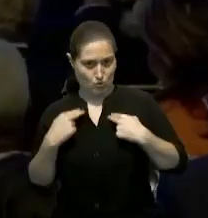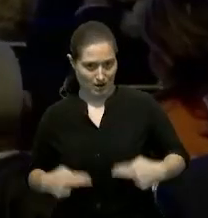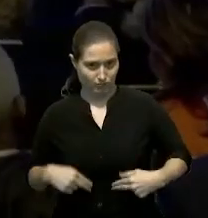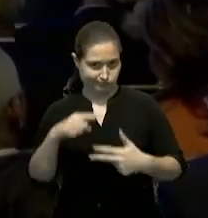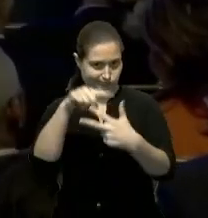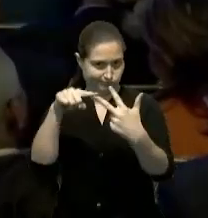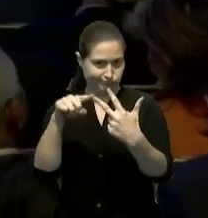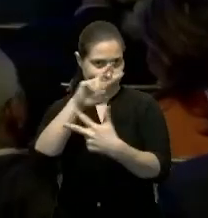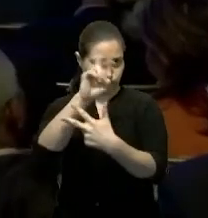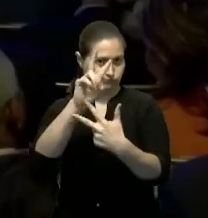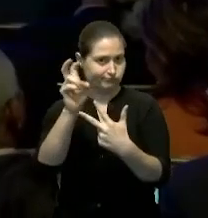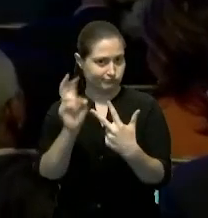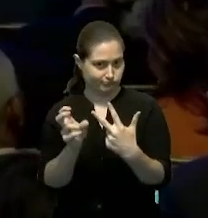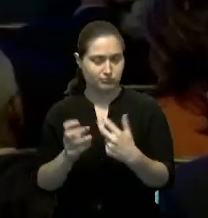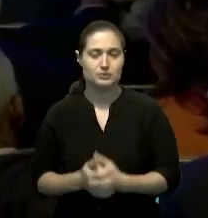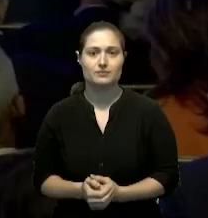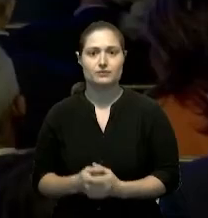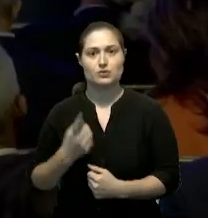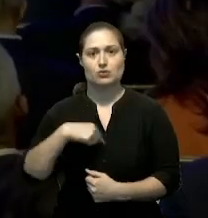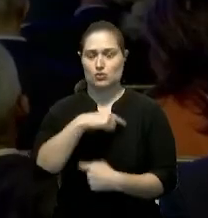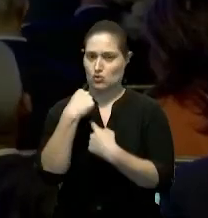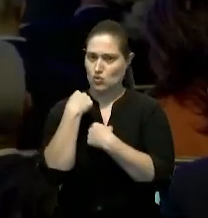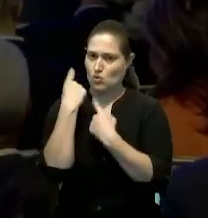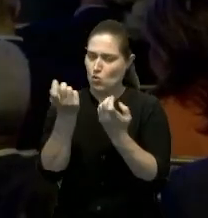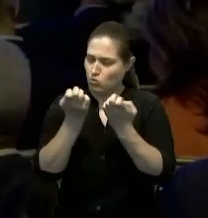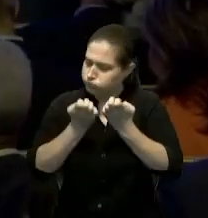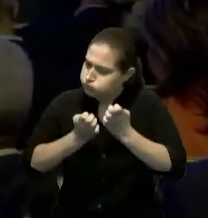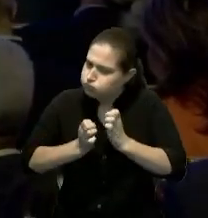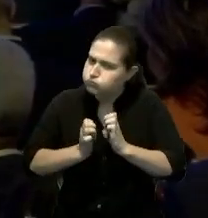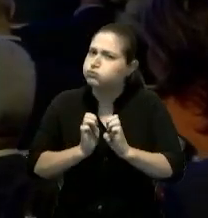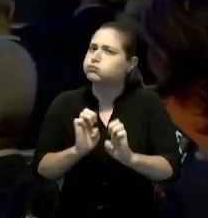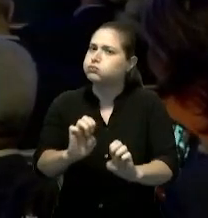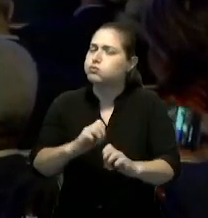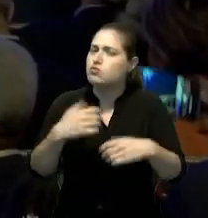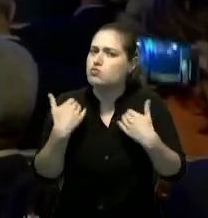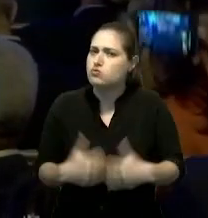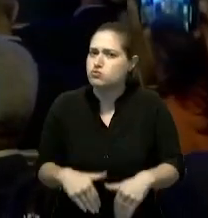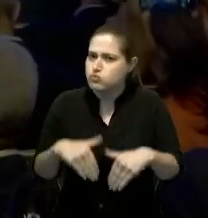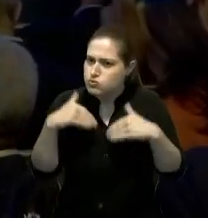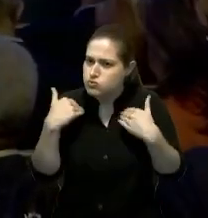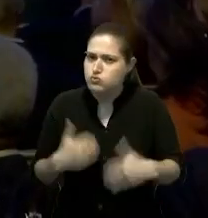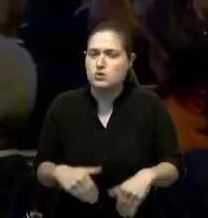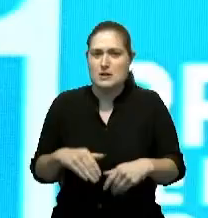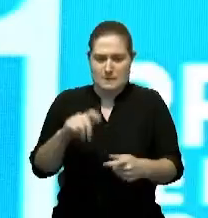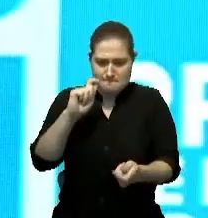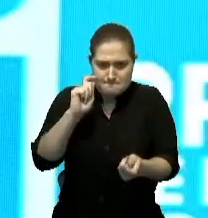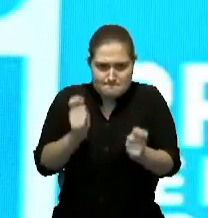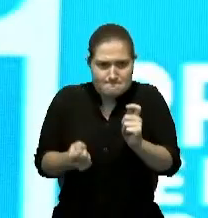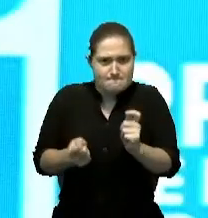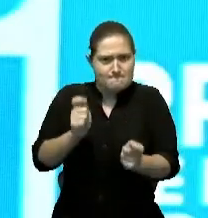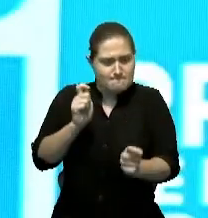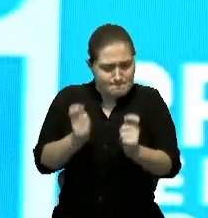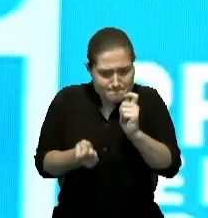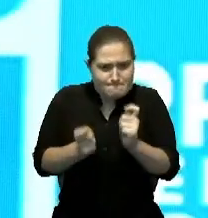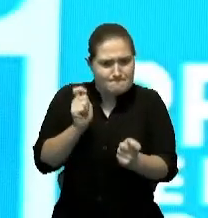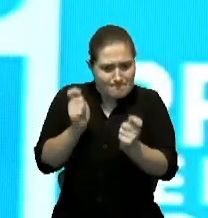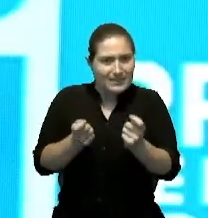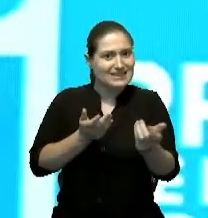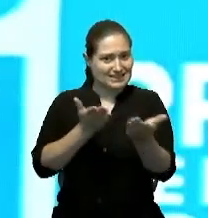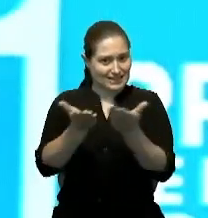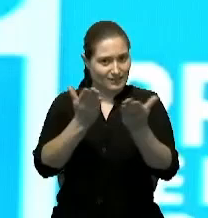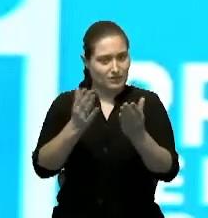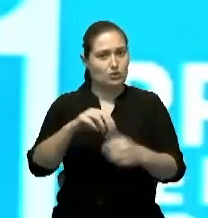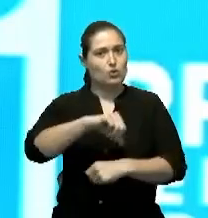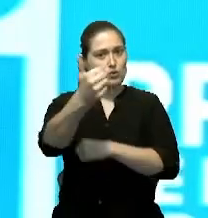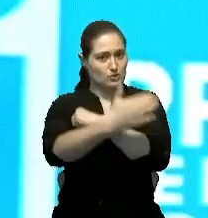Hemos hecho un gran esfuerzo, un gran trabajo, de reforma y profesionalización del servicio exterior y